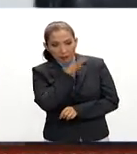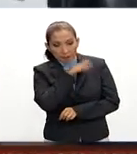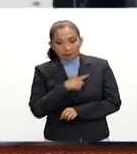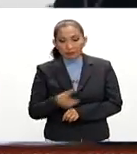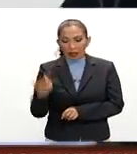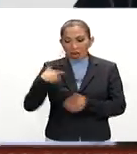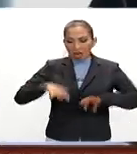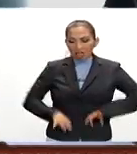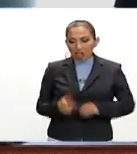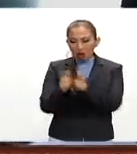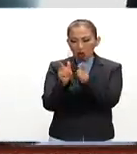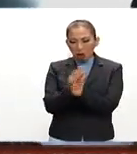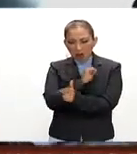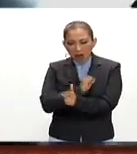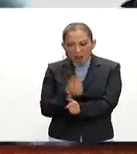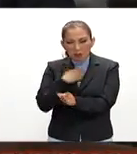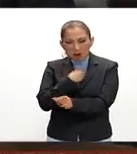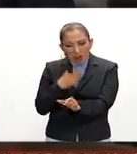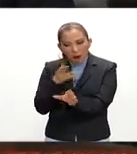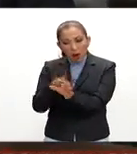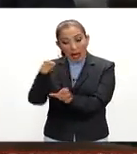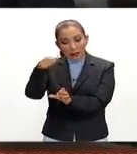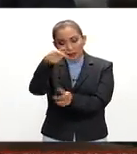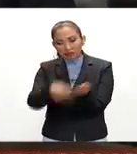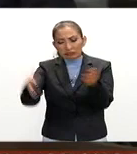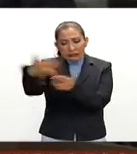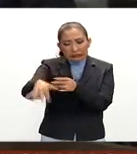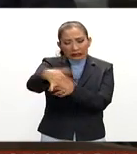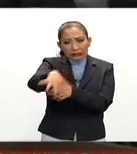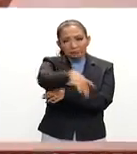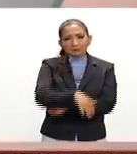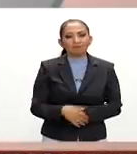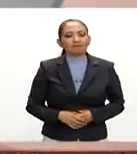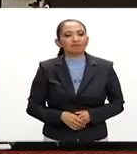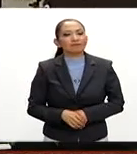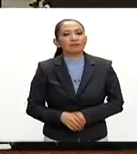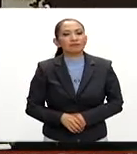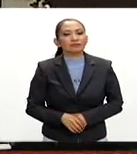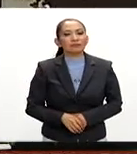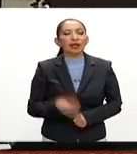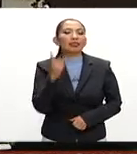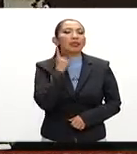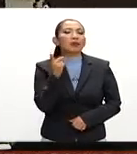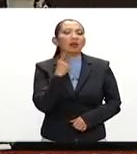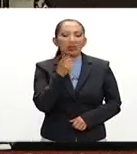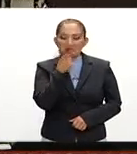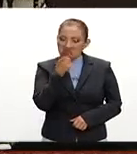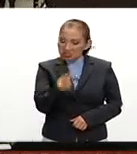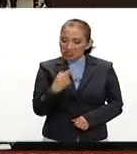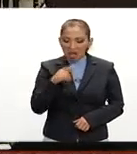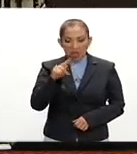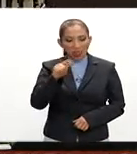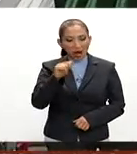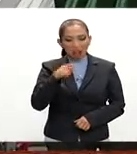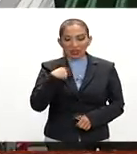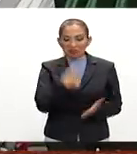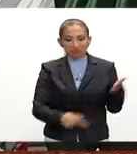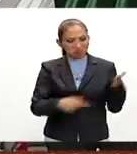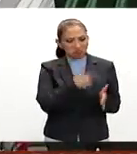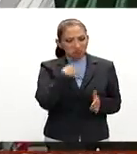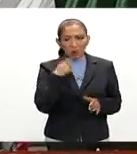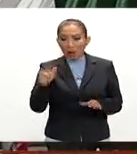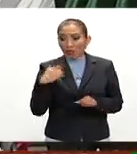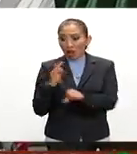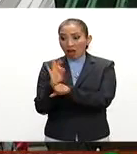Lavado de dinero y delincuencia organizada son los delitos por los que lo acusan Diputados reiteran que Duarte perdió el fuero al